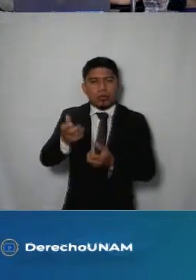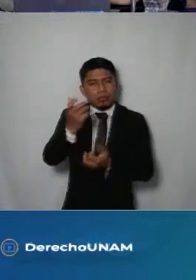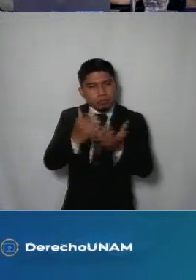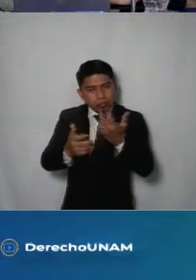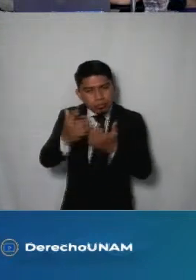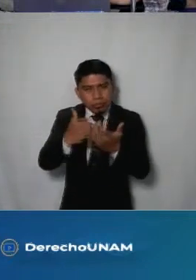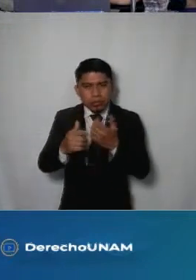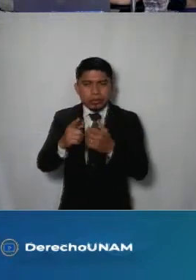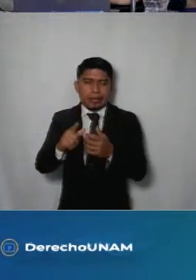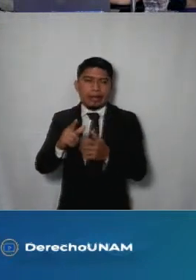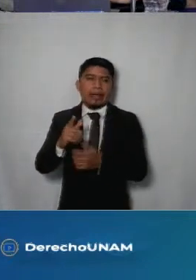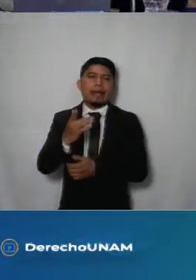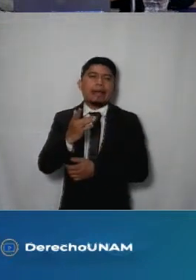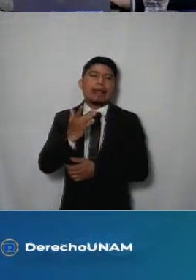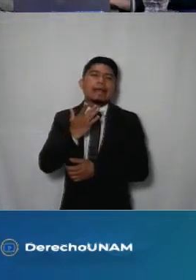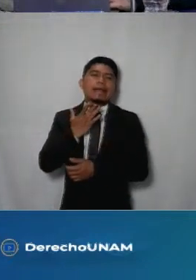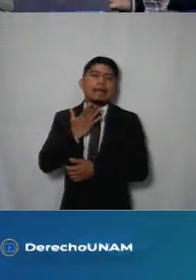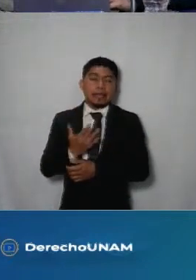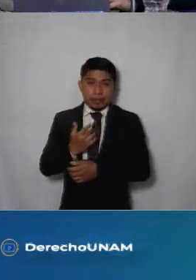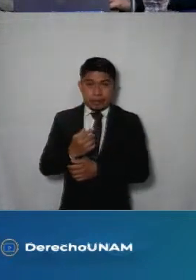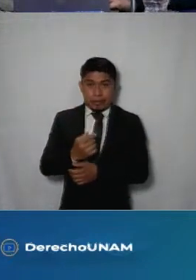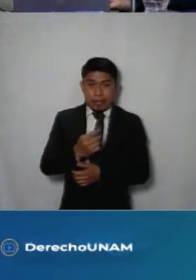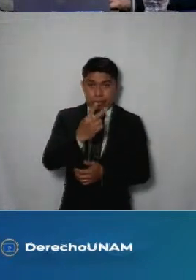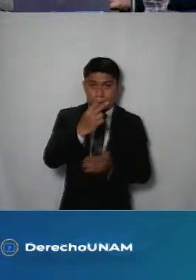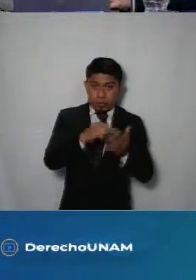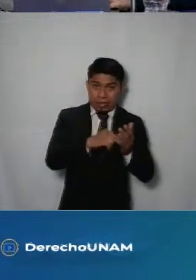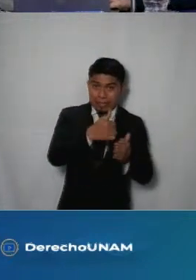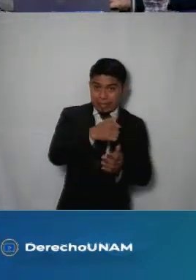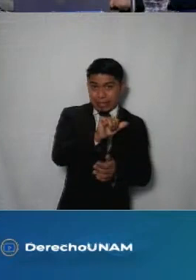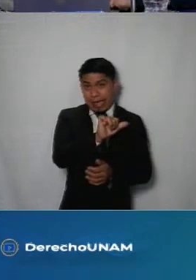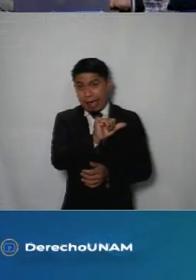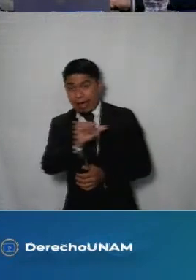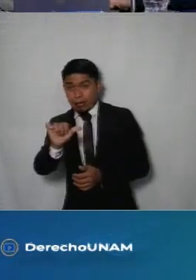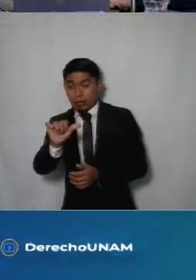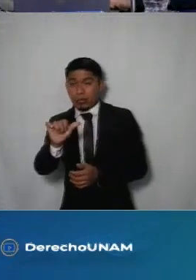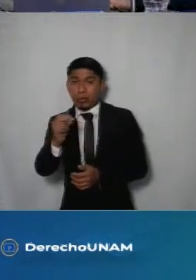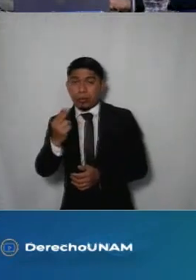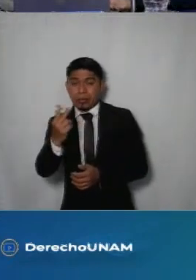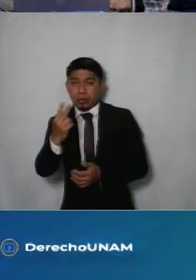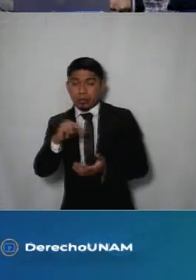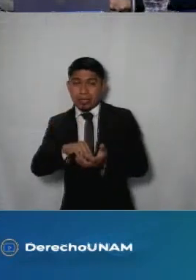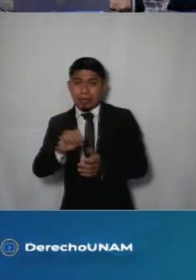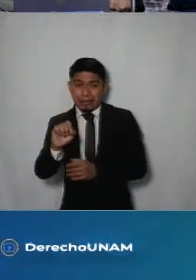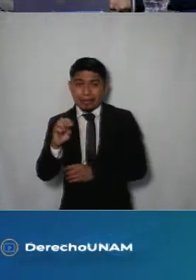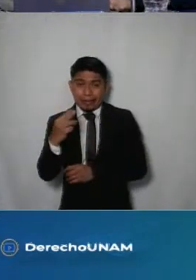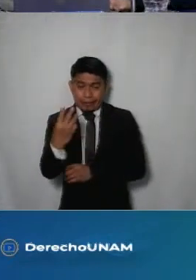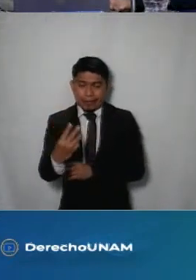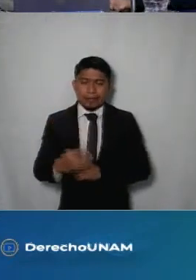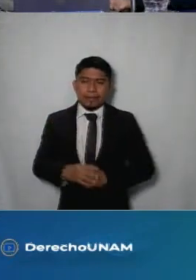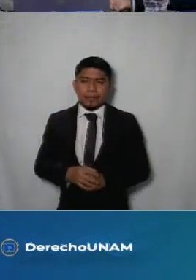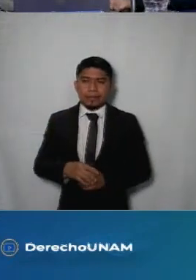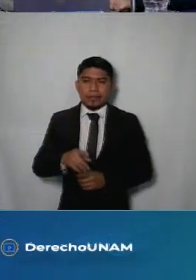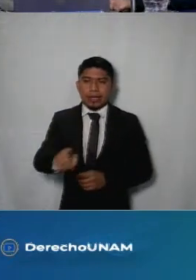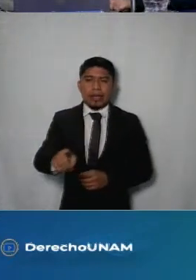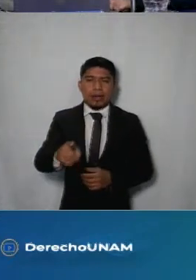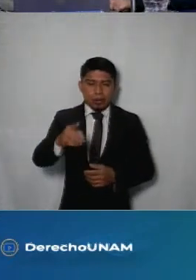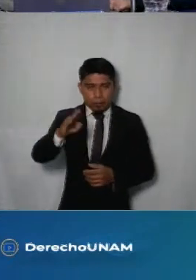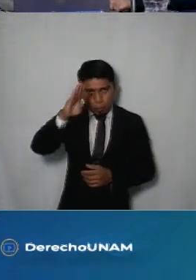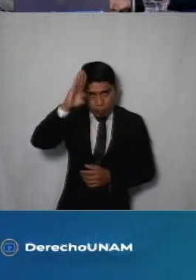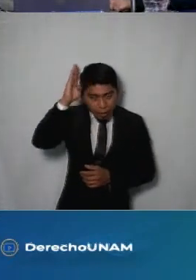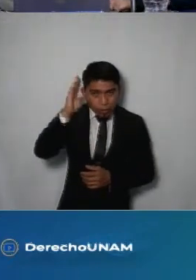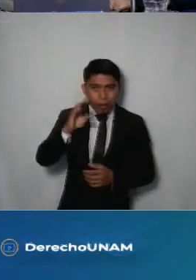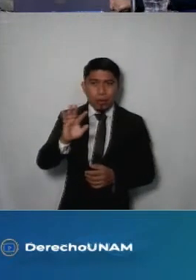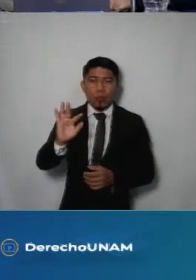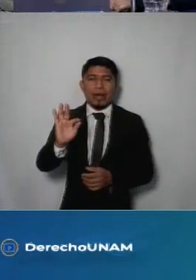para atender incendios y fugas de gas de lo que va de 2006 hasta noviembre de 2023 el sujeto